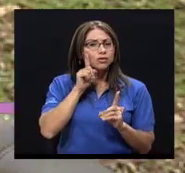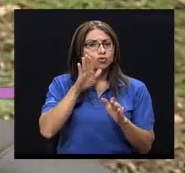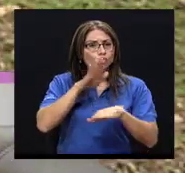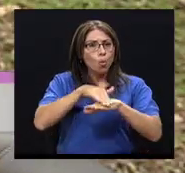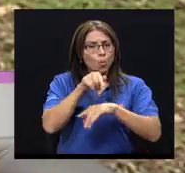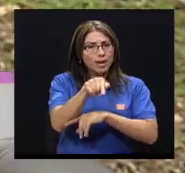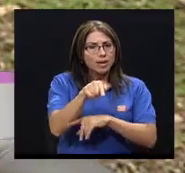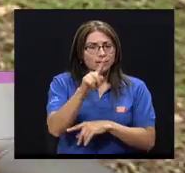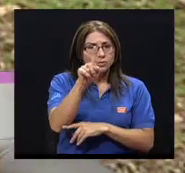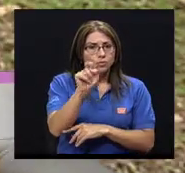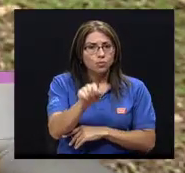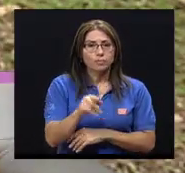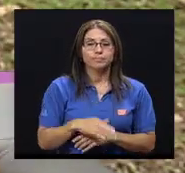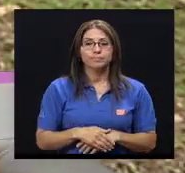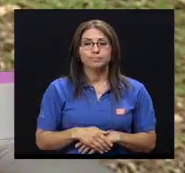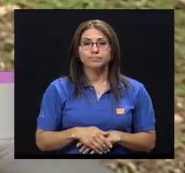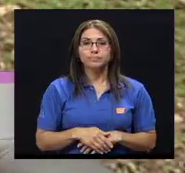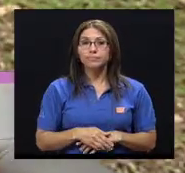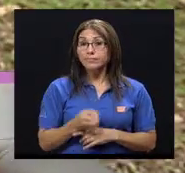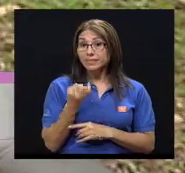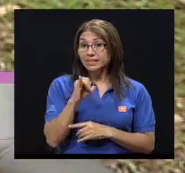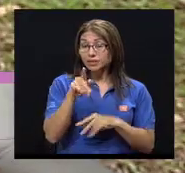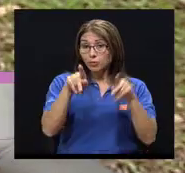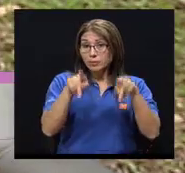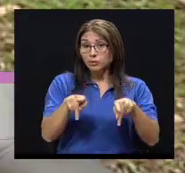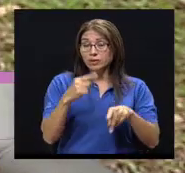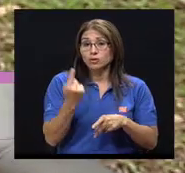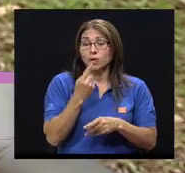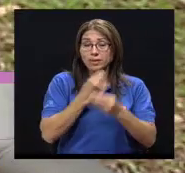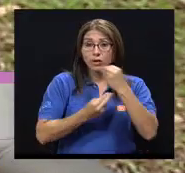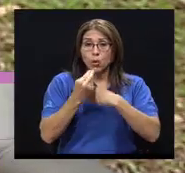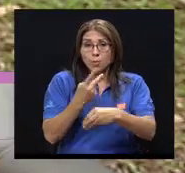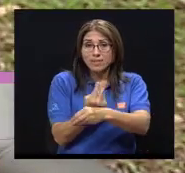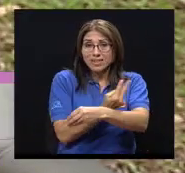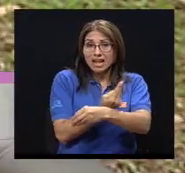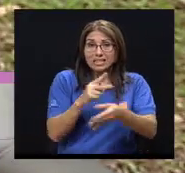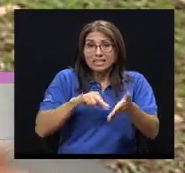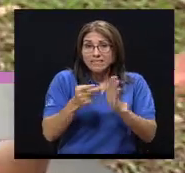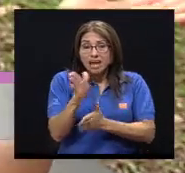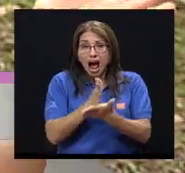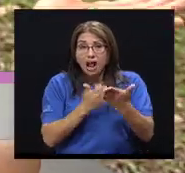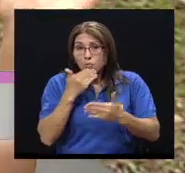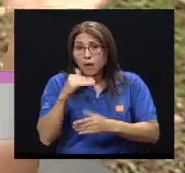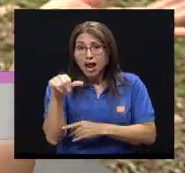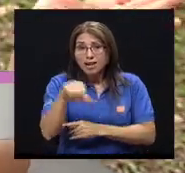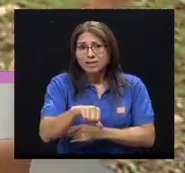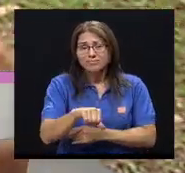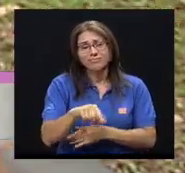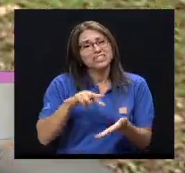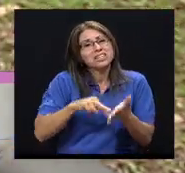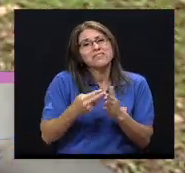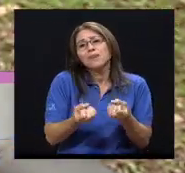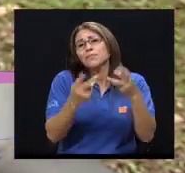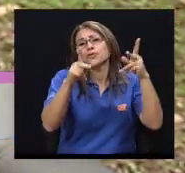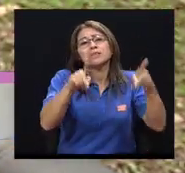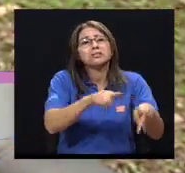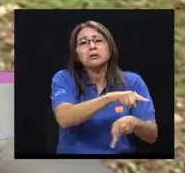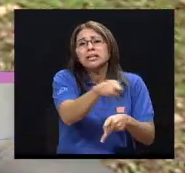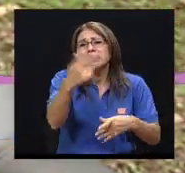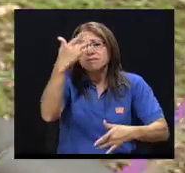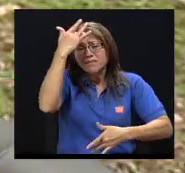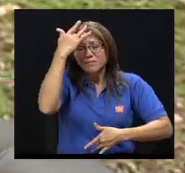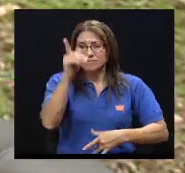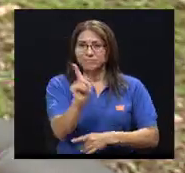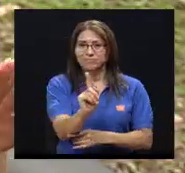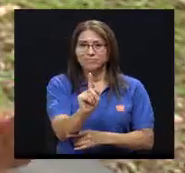Si fuera complicado o contraindicado ser una persona vegetariana, estaríamos teniendo problemas de salud hace mucho tiempo en realidad.